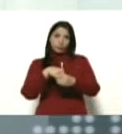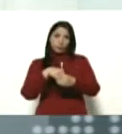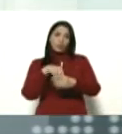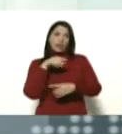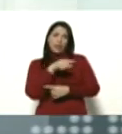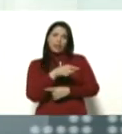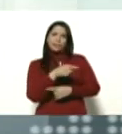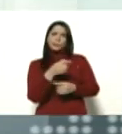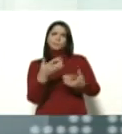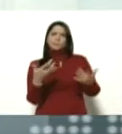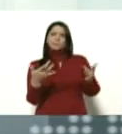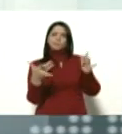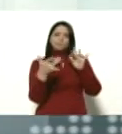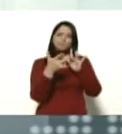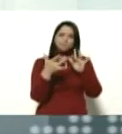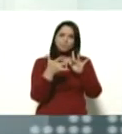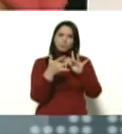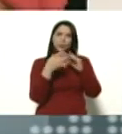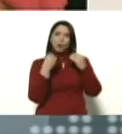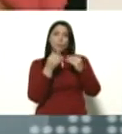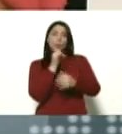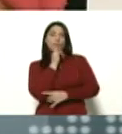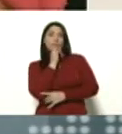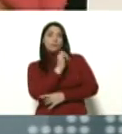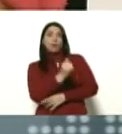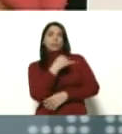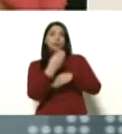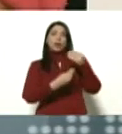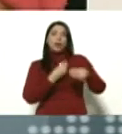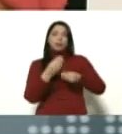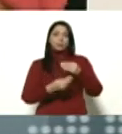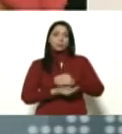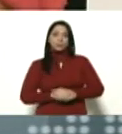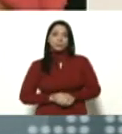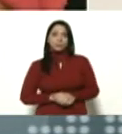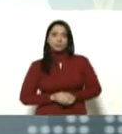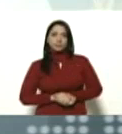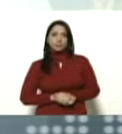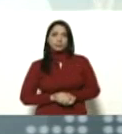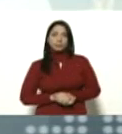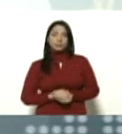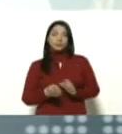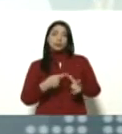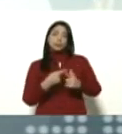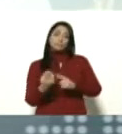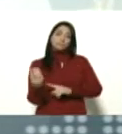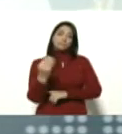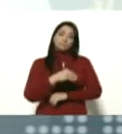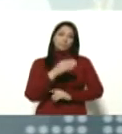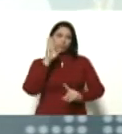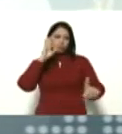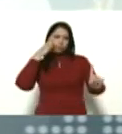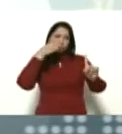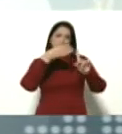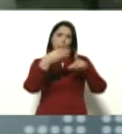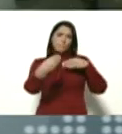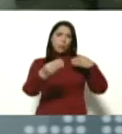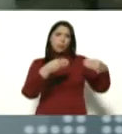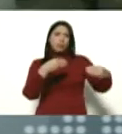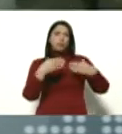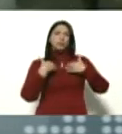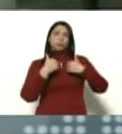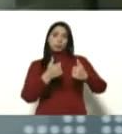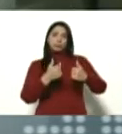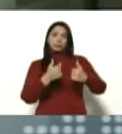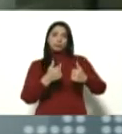coincidentes con los anuncios que usted ha hecho al respecto. Así que, además de abordar el modelo epidemiológico,